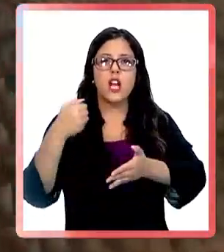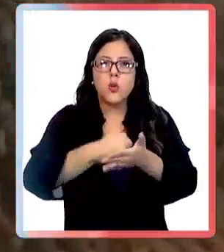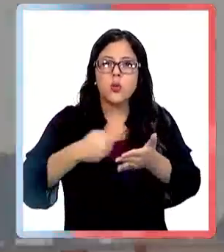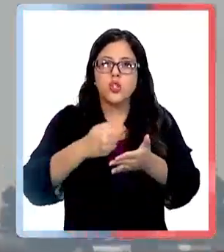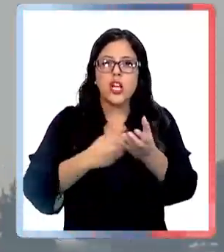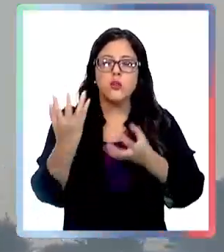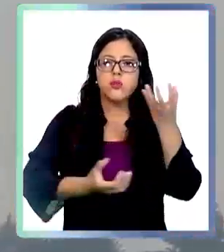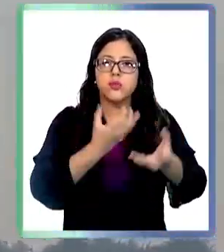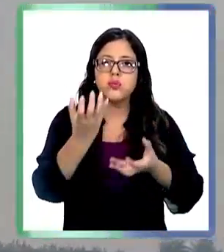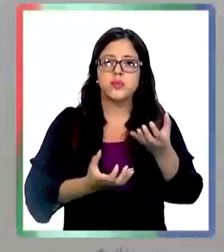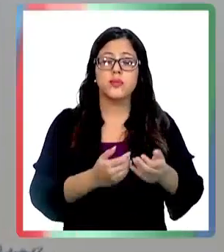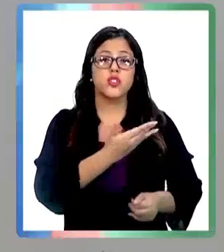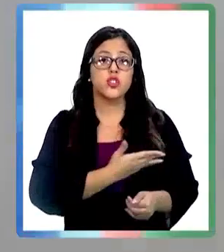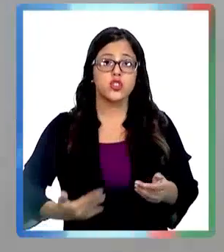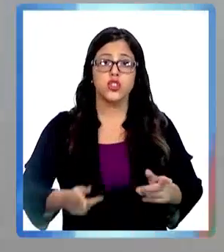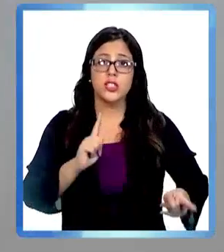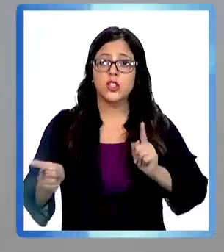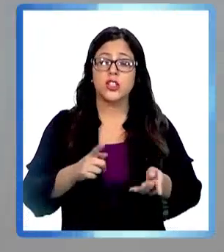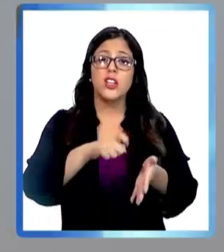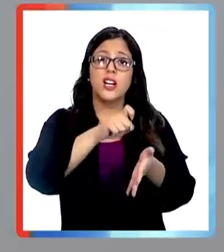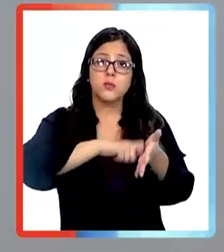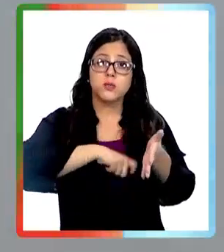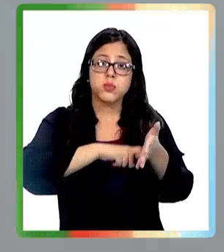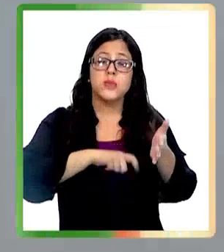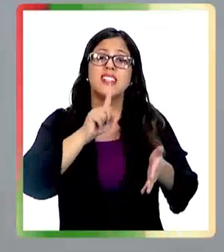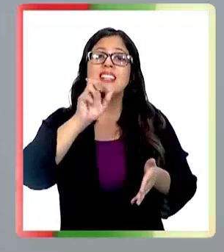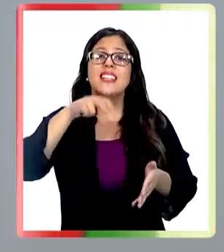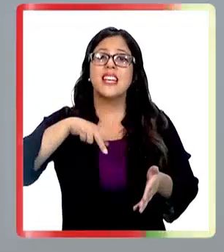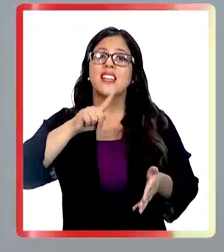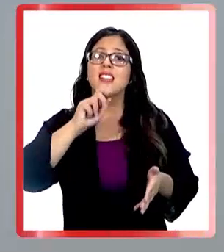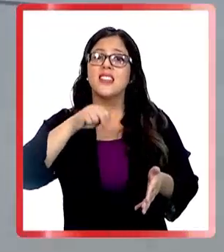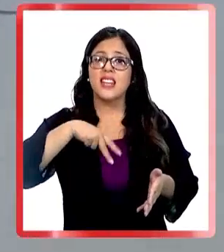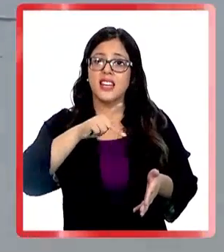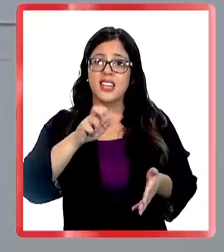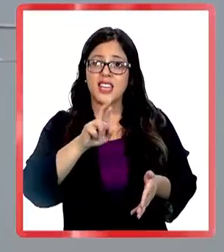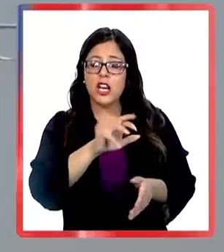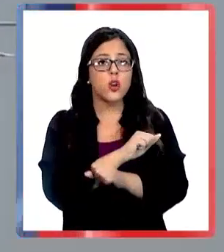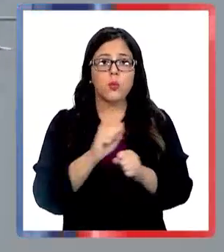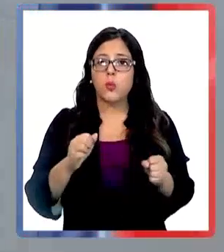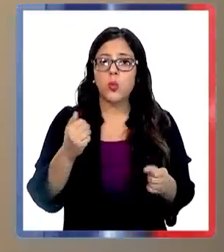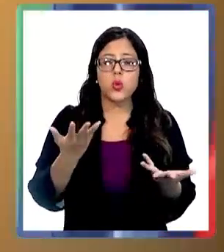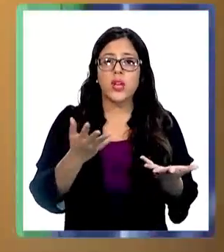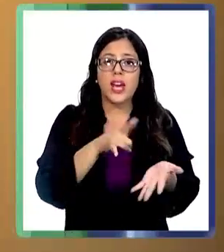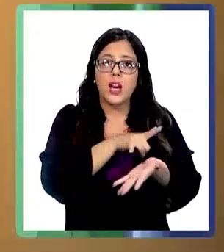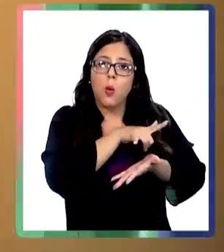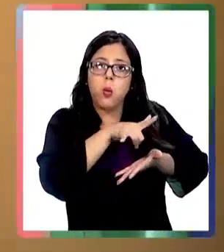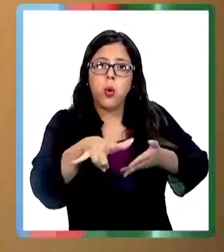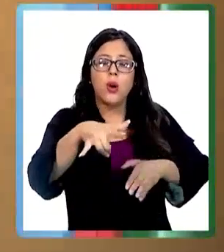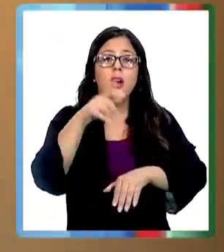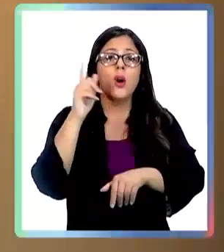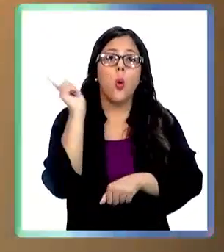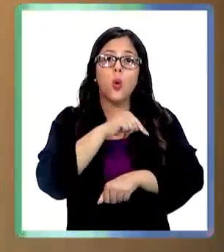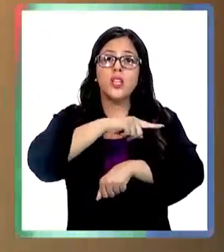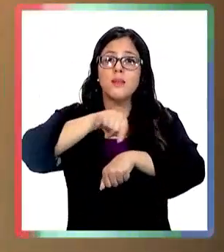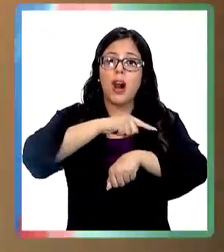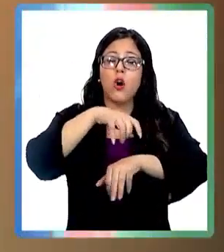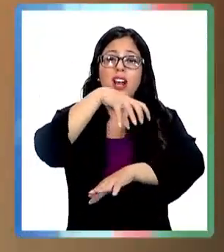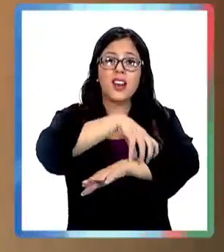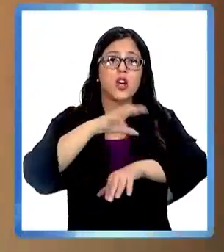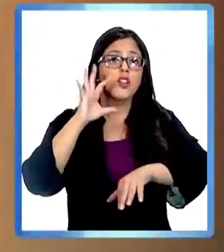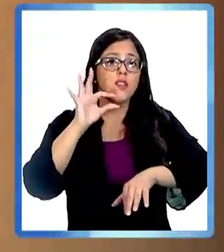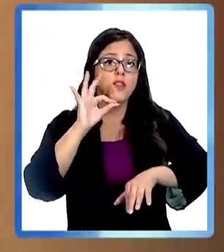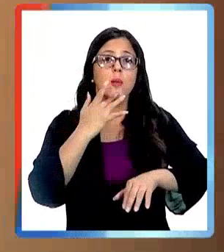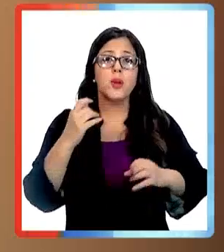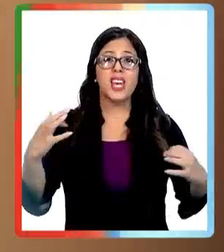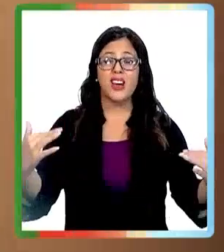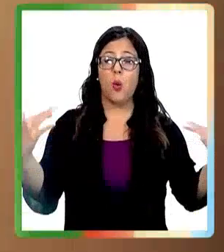del país. Y el gobierno está gestionando más contrataciones. El TEN Tanker no pudo operar en las últimas horas en la región del Bío Bío